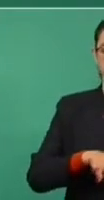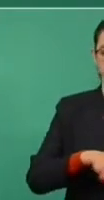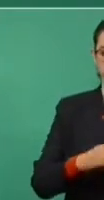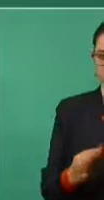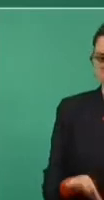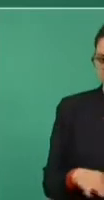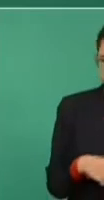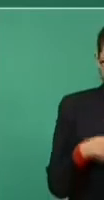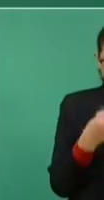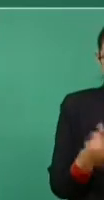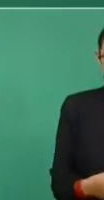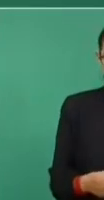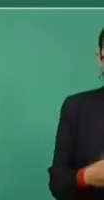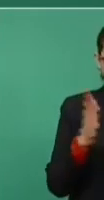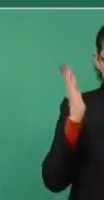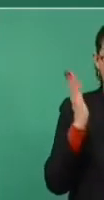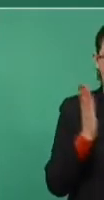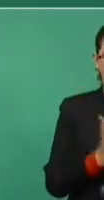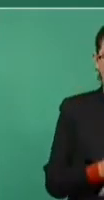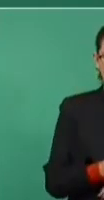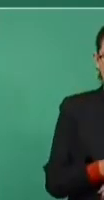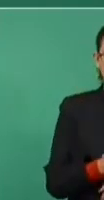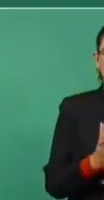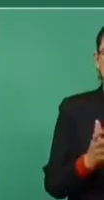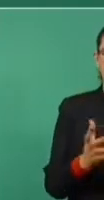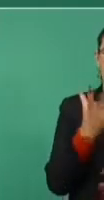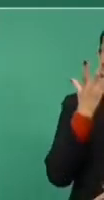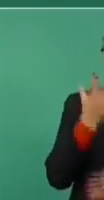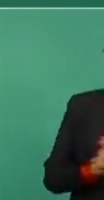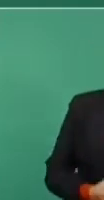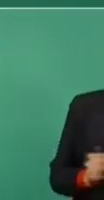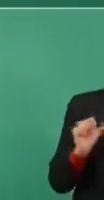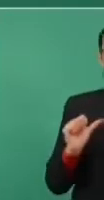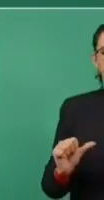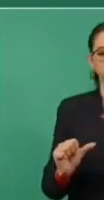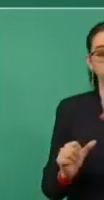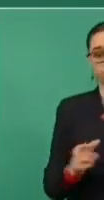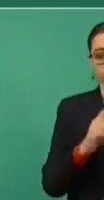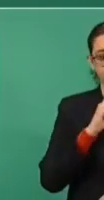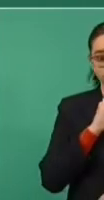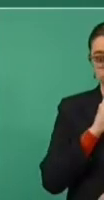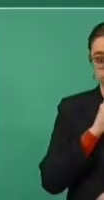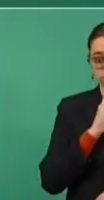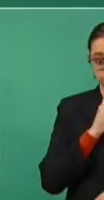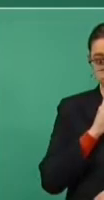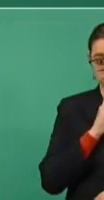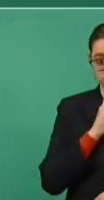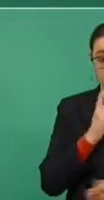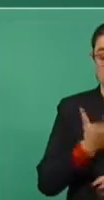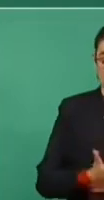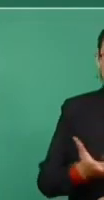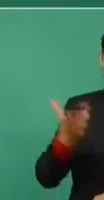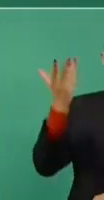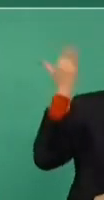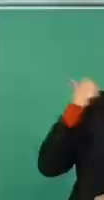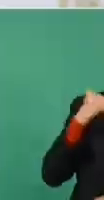para nadie, ya no es el tiempo de antes, cuando se protegía.